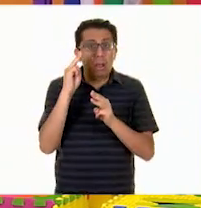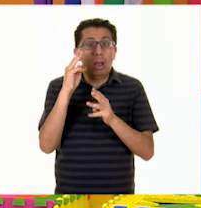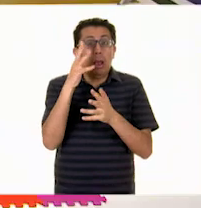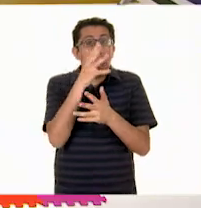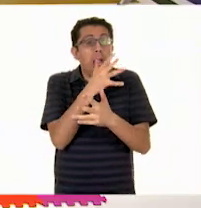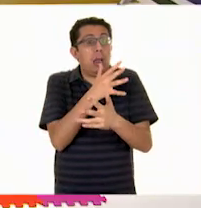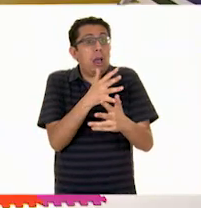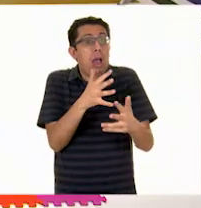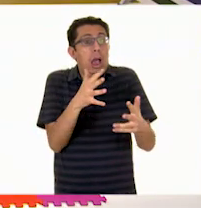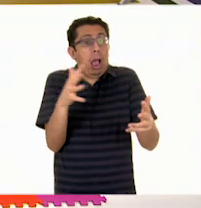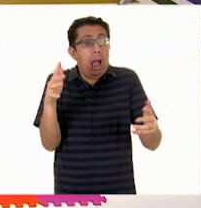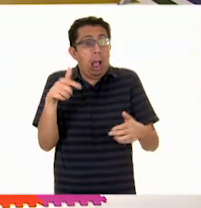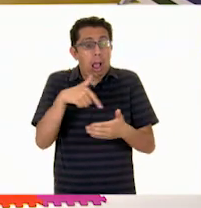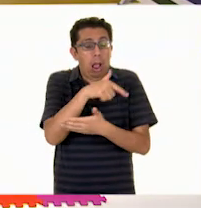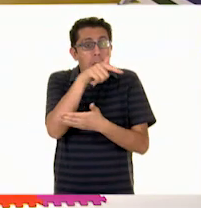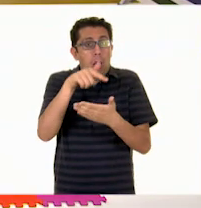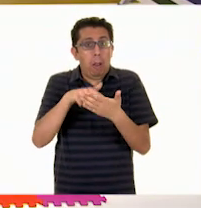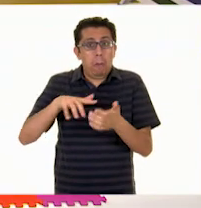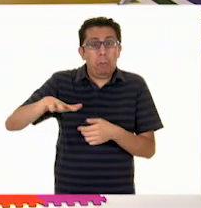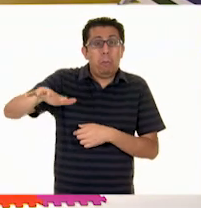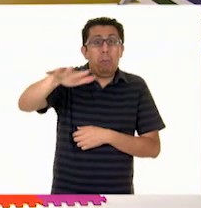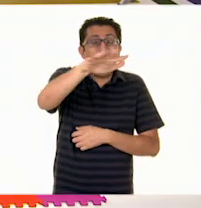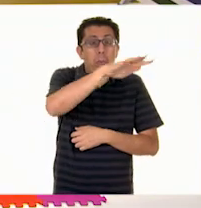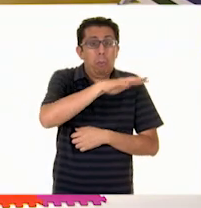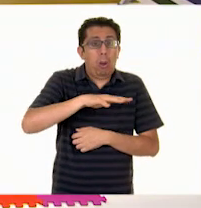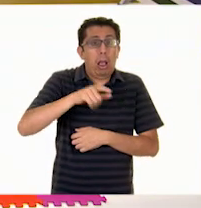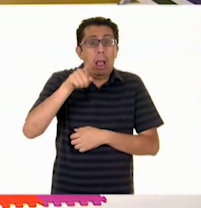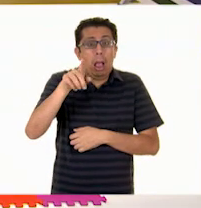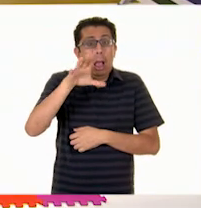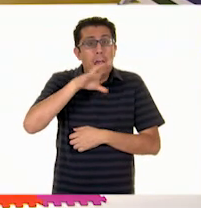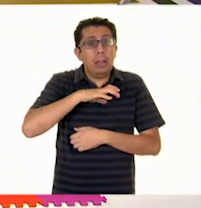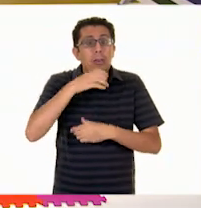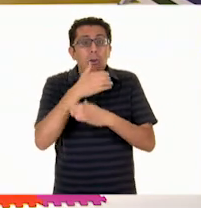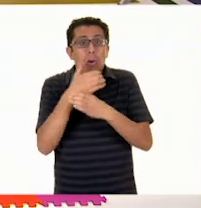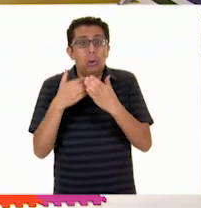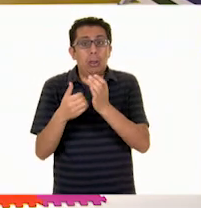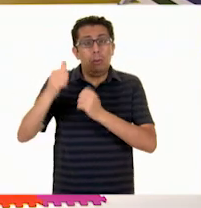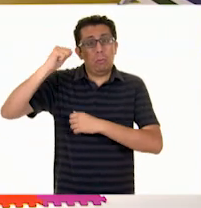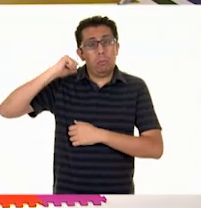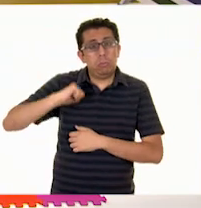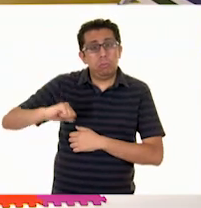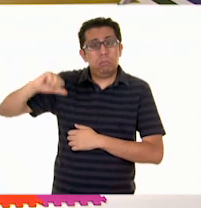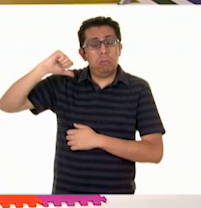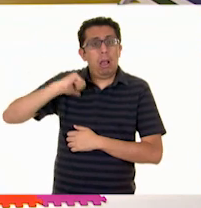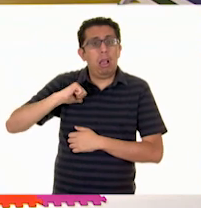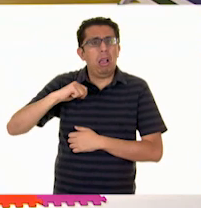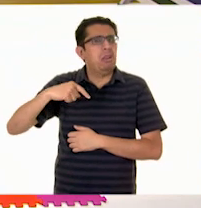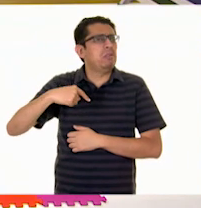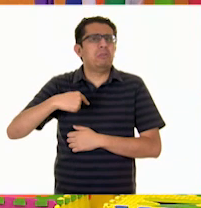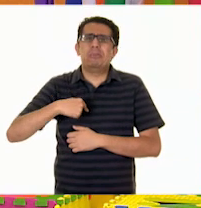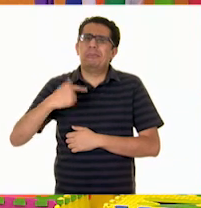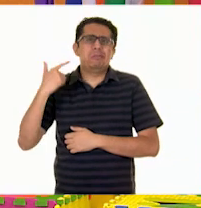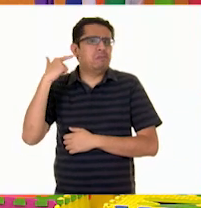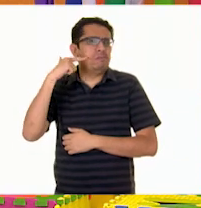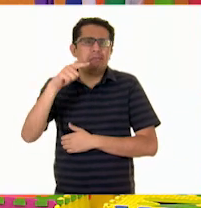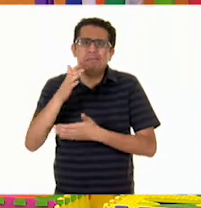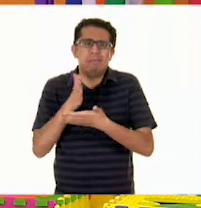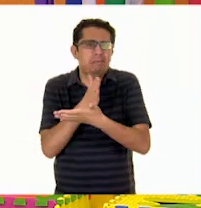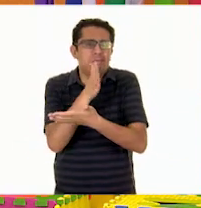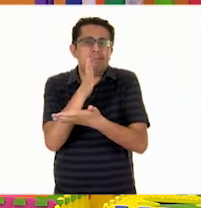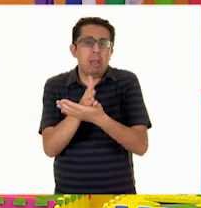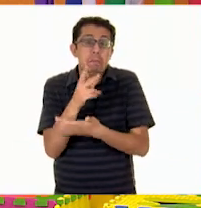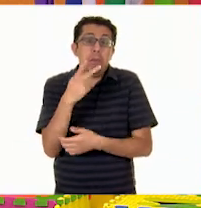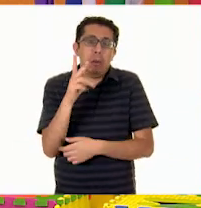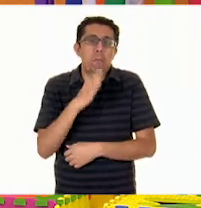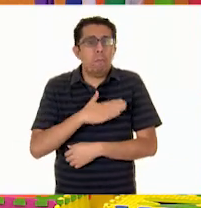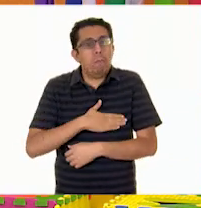grandes, con tantas cosas tan antiguas, que yo no quiero ir. Pero